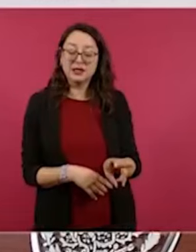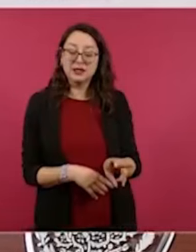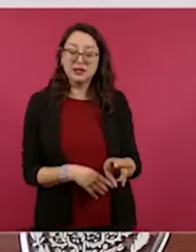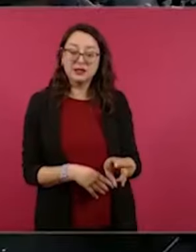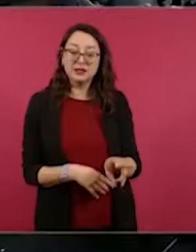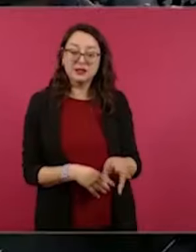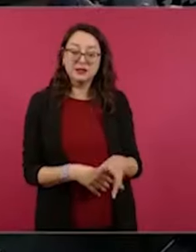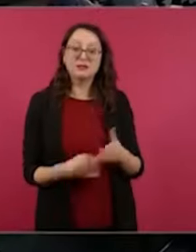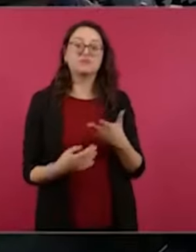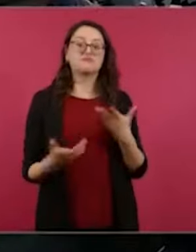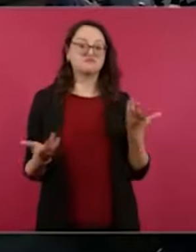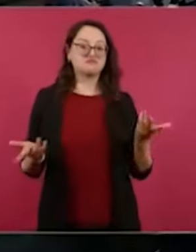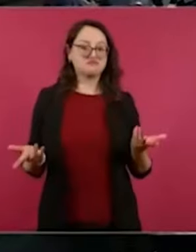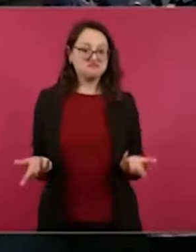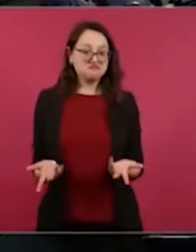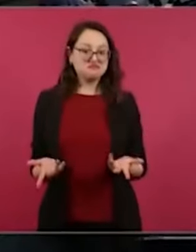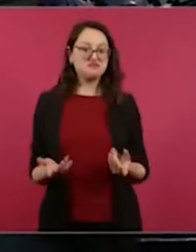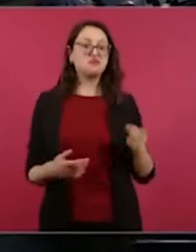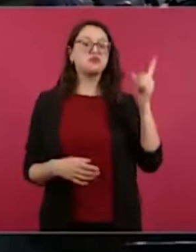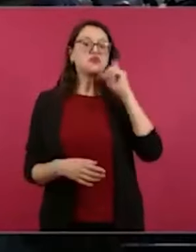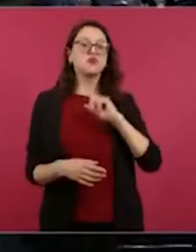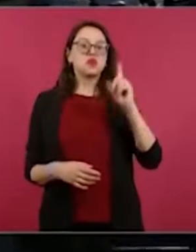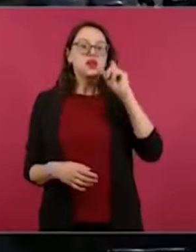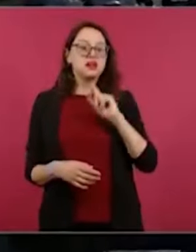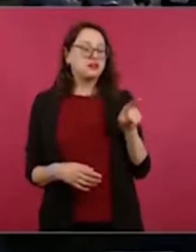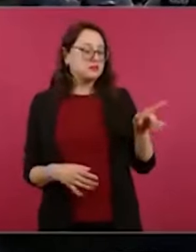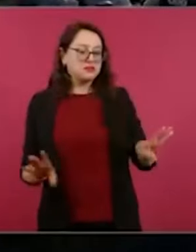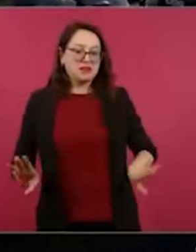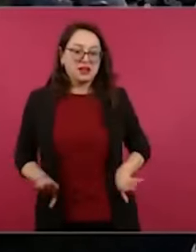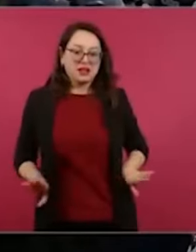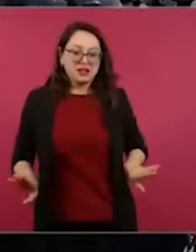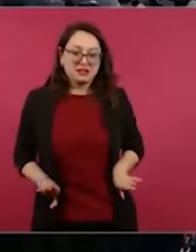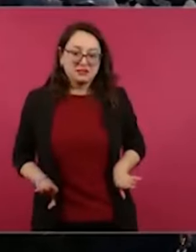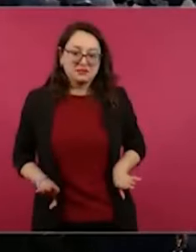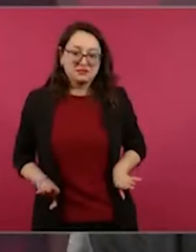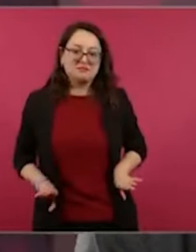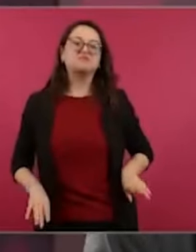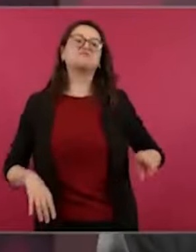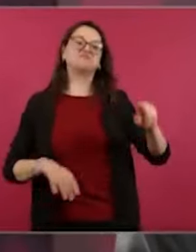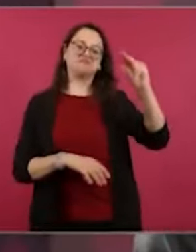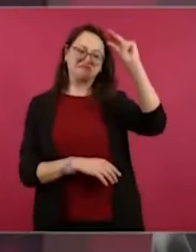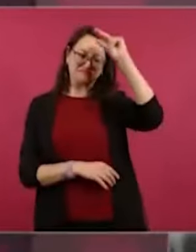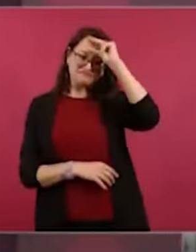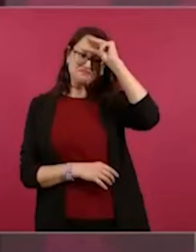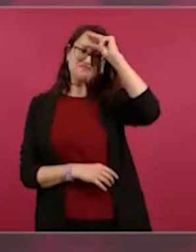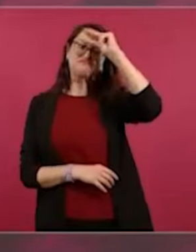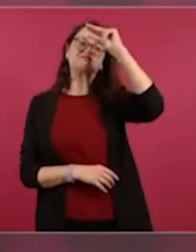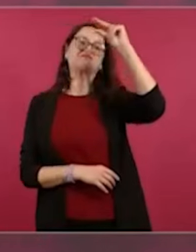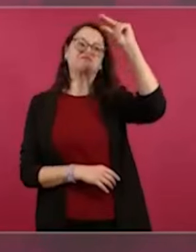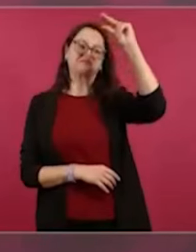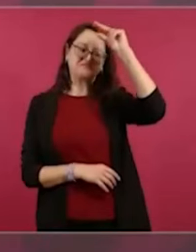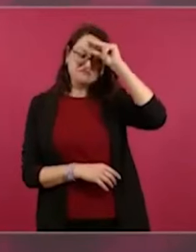inteligente, muy inteligente,